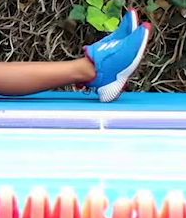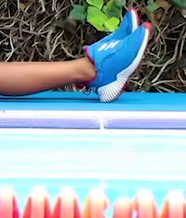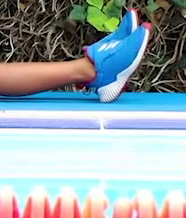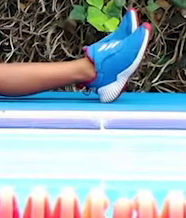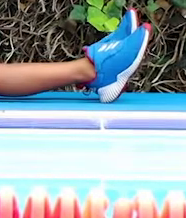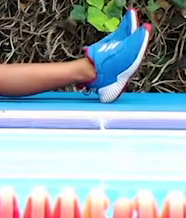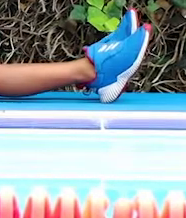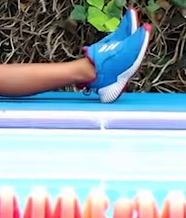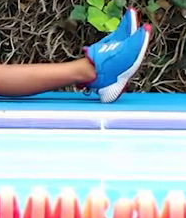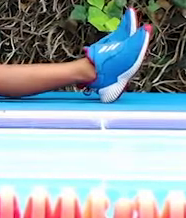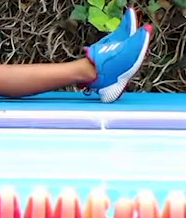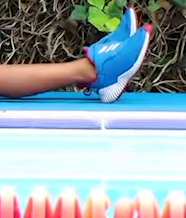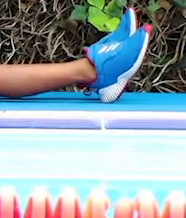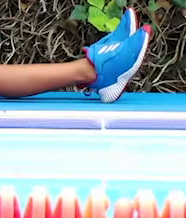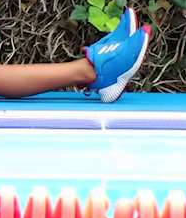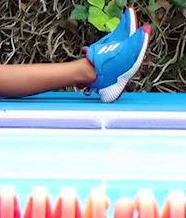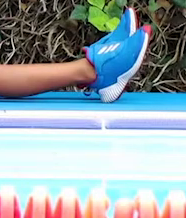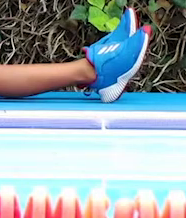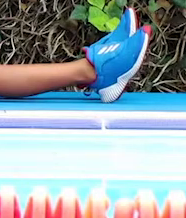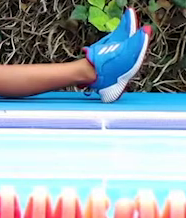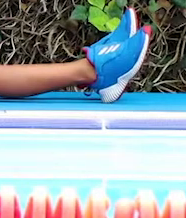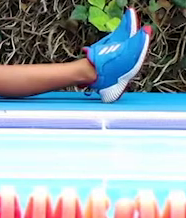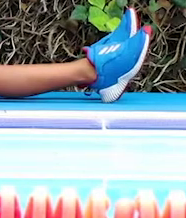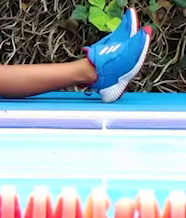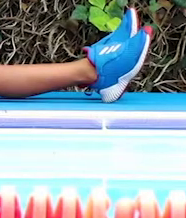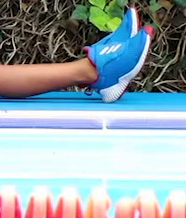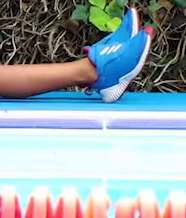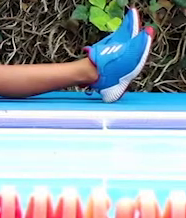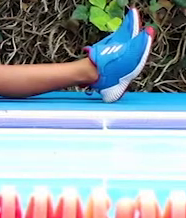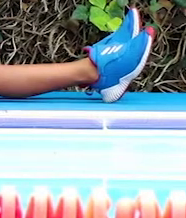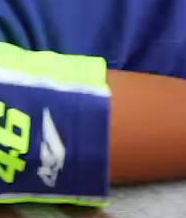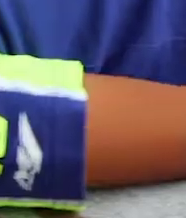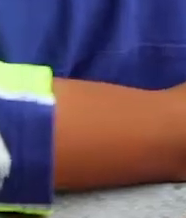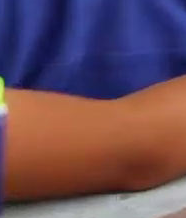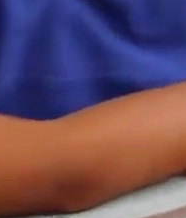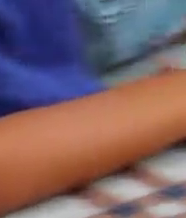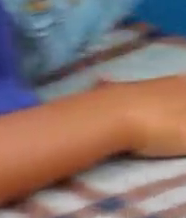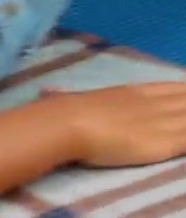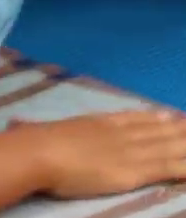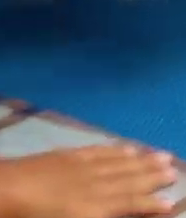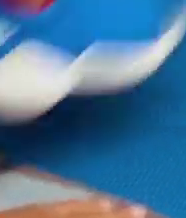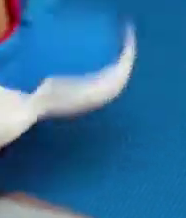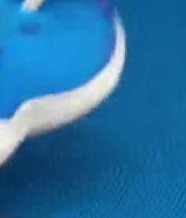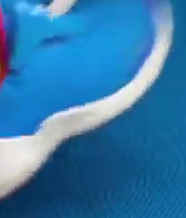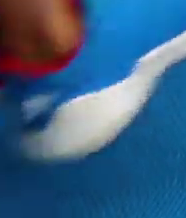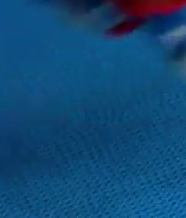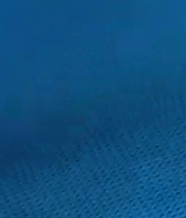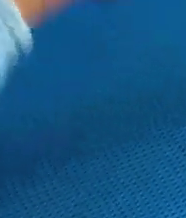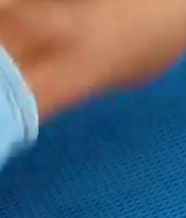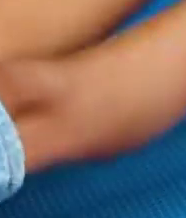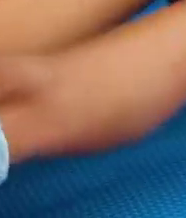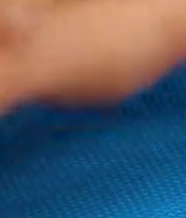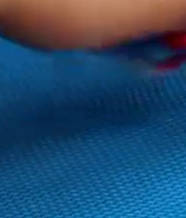Respira. Respira. Ok. Última. Tres. Una.